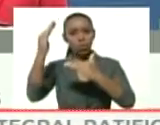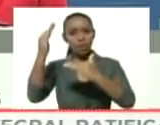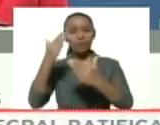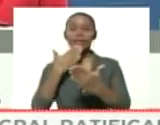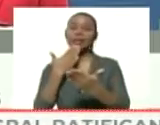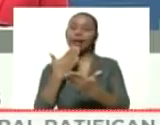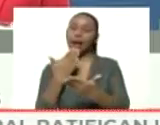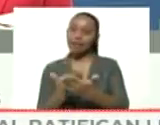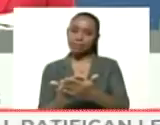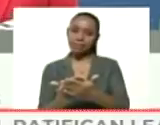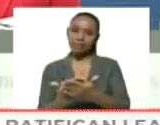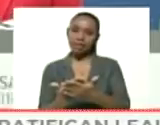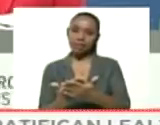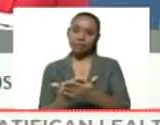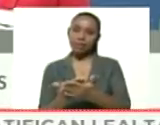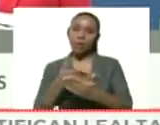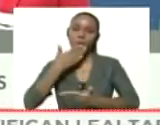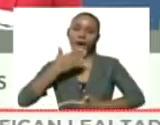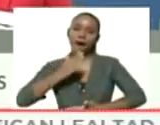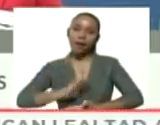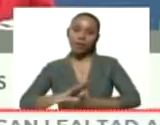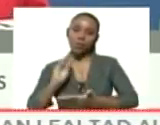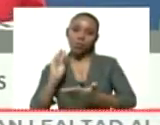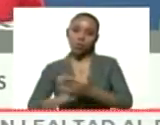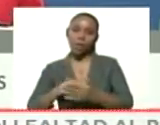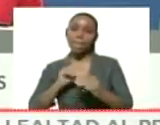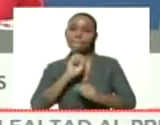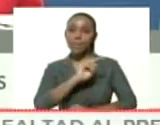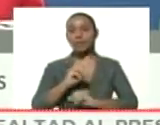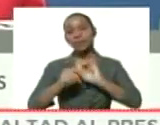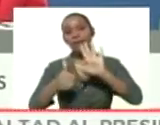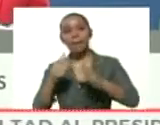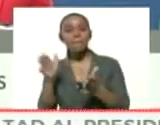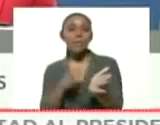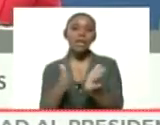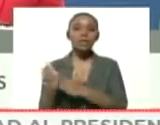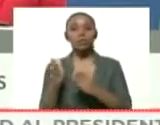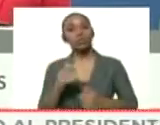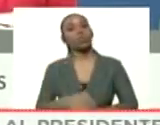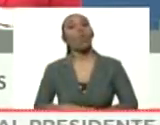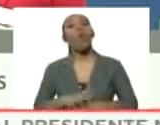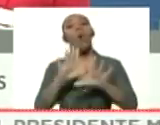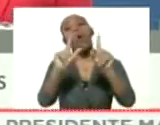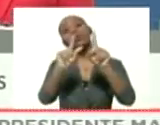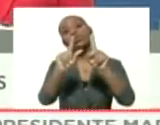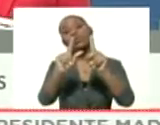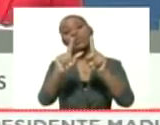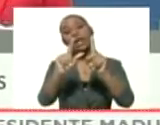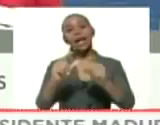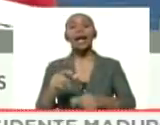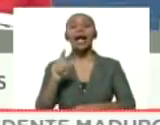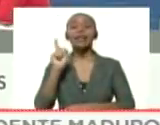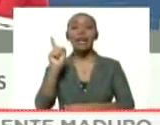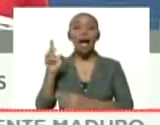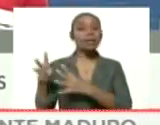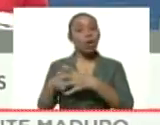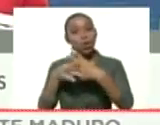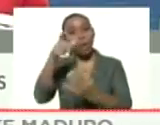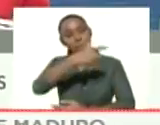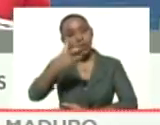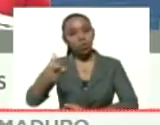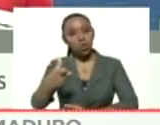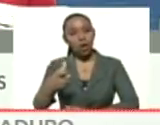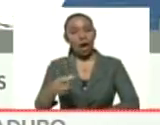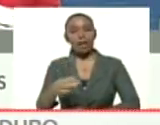agradecer una carta fechada del 26 de marzo, donde 11 senadores de los Estados Unidos de